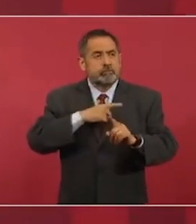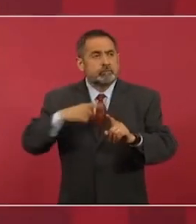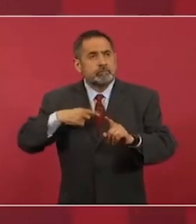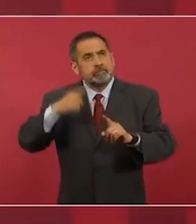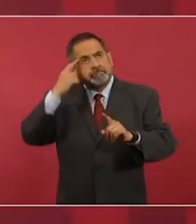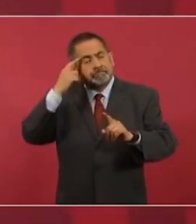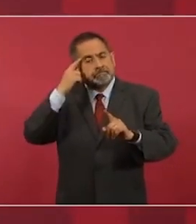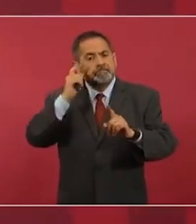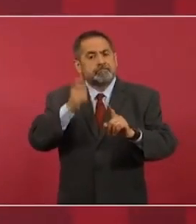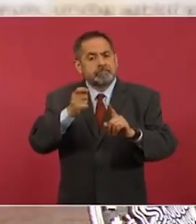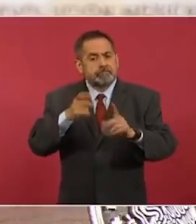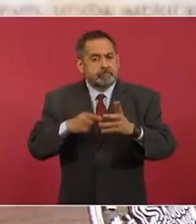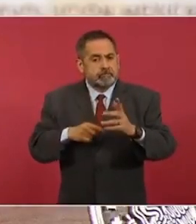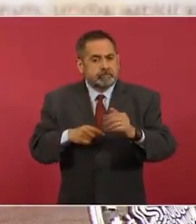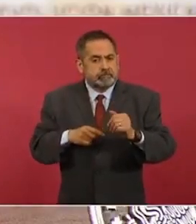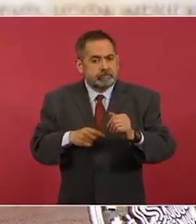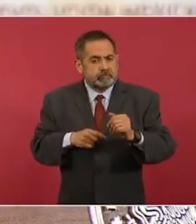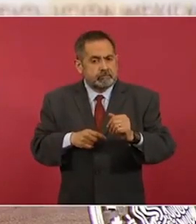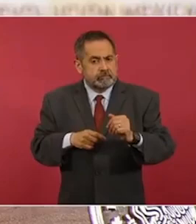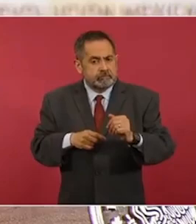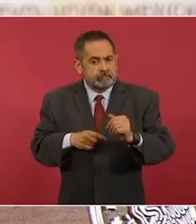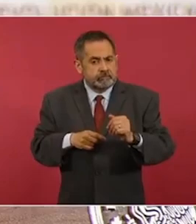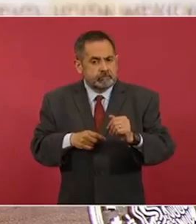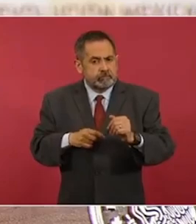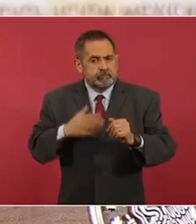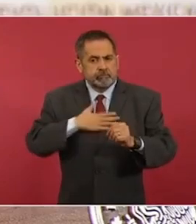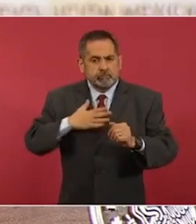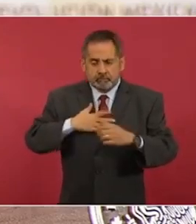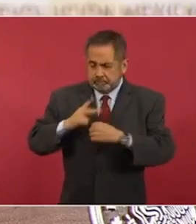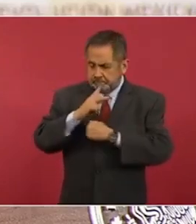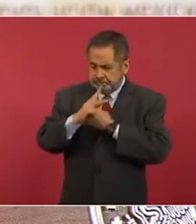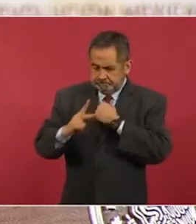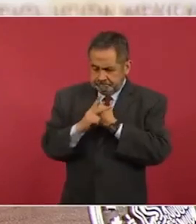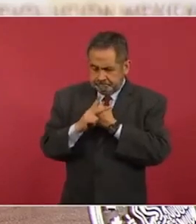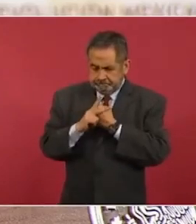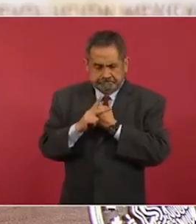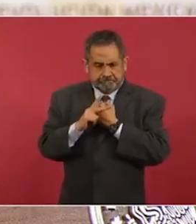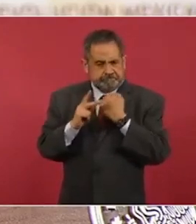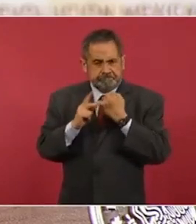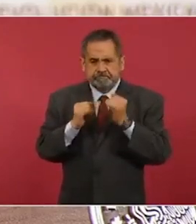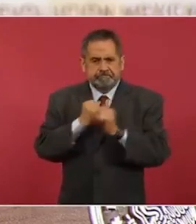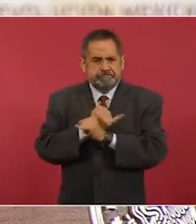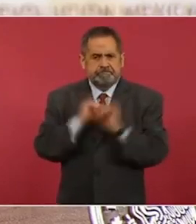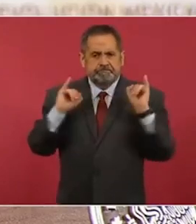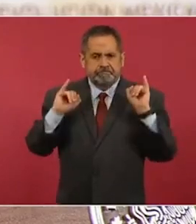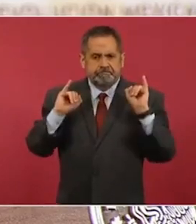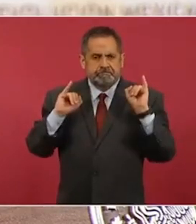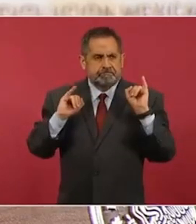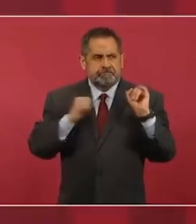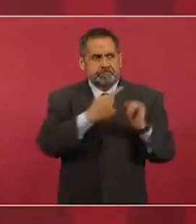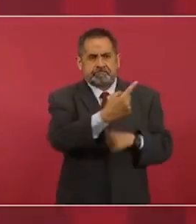de que somos un país independiente, libre, soberano.